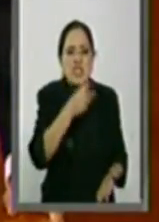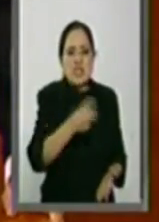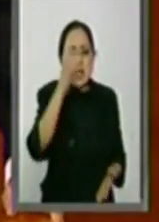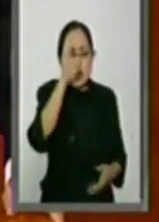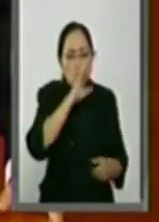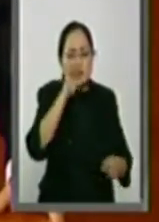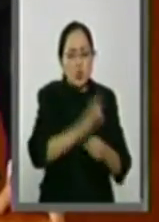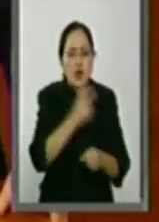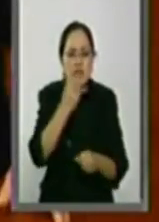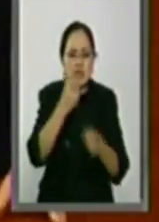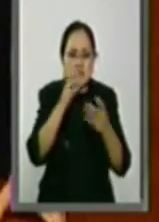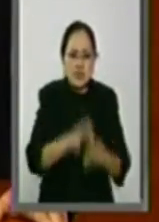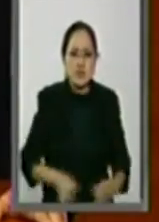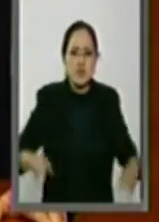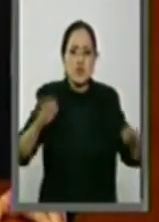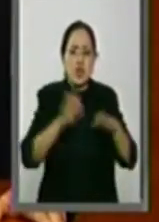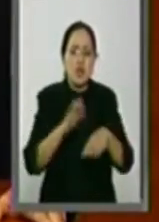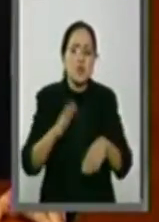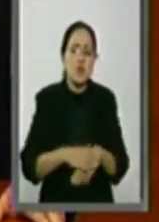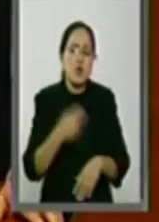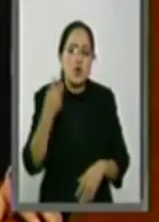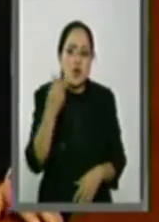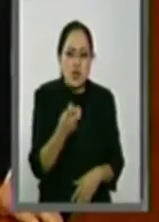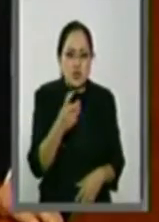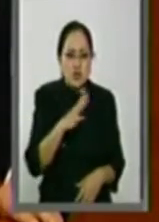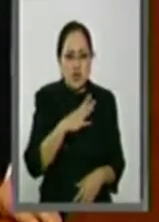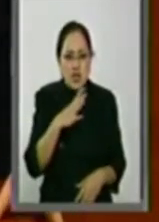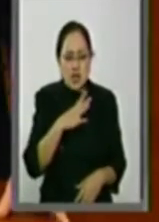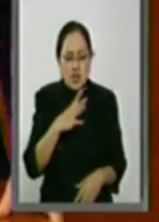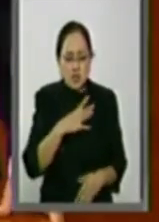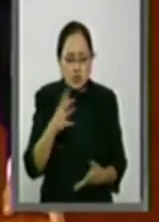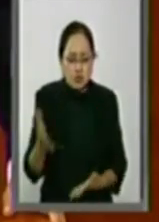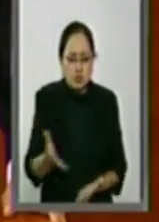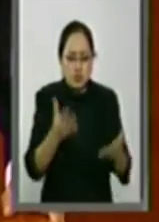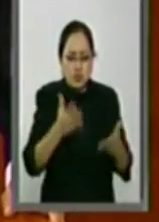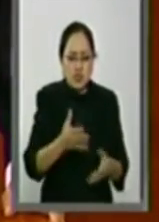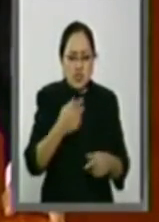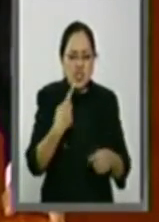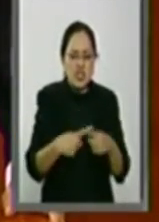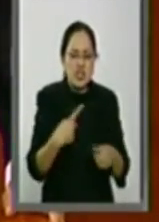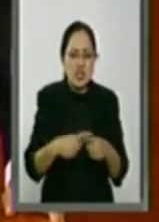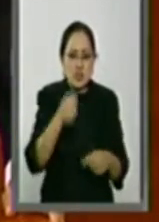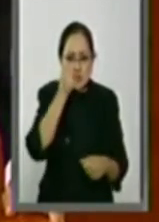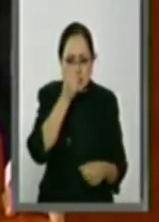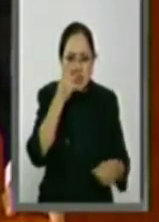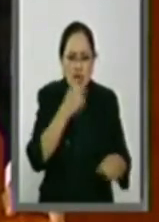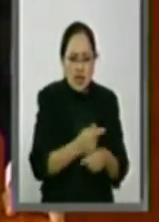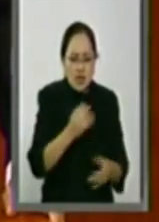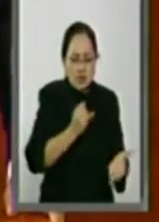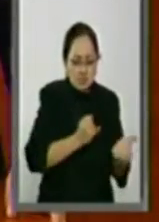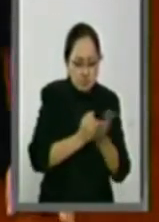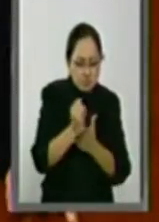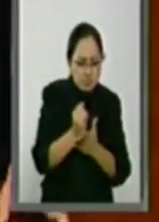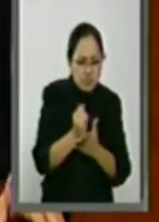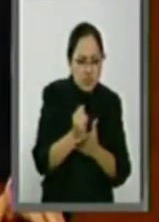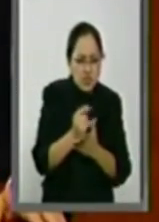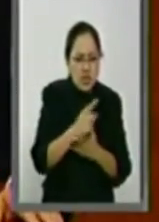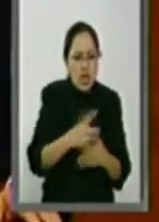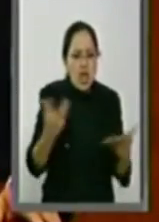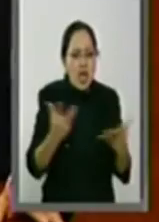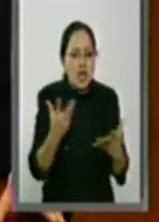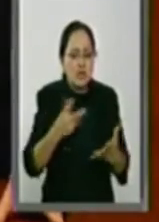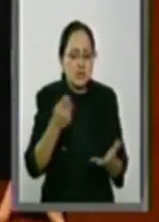es importante, y que, por tanto, teníamos que sacarla con una participación decidida del Poder